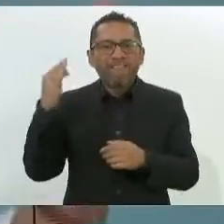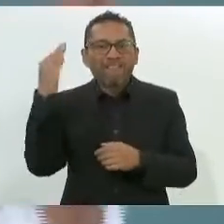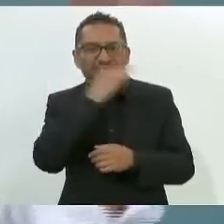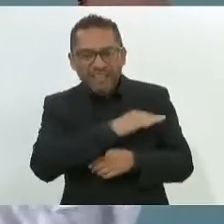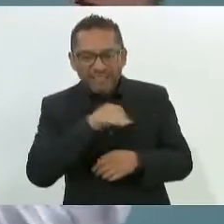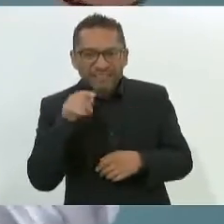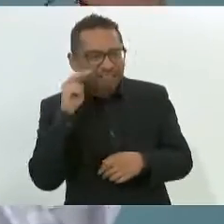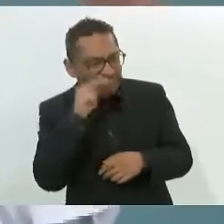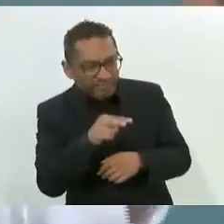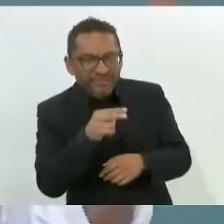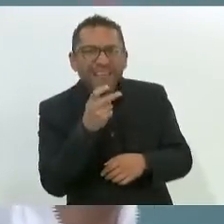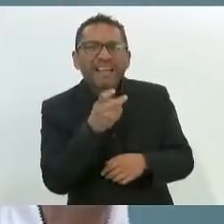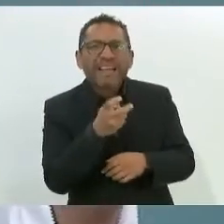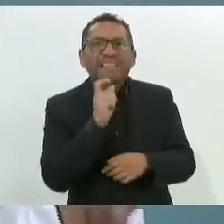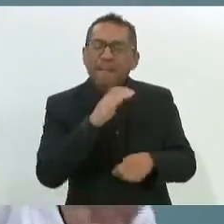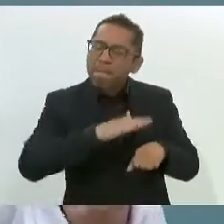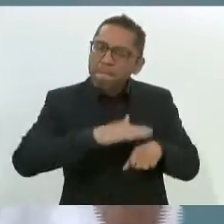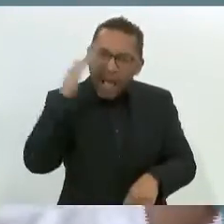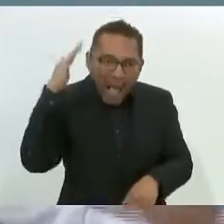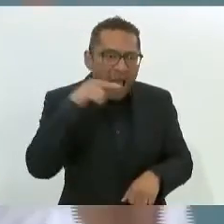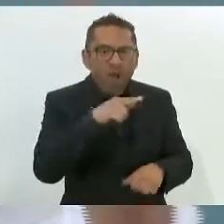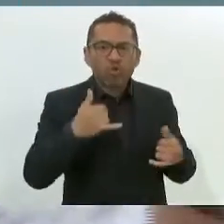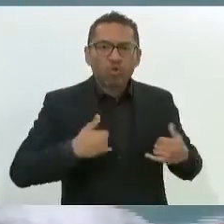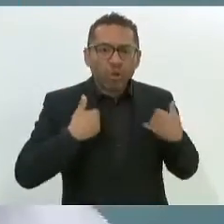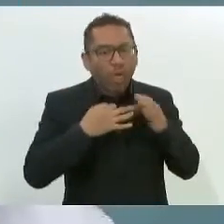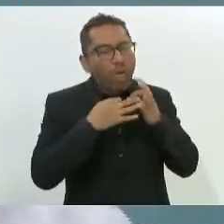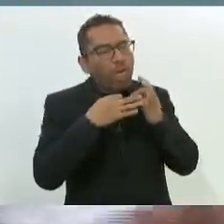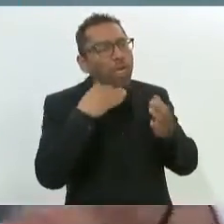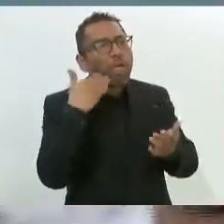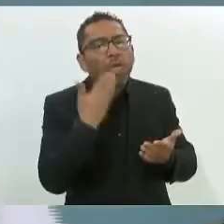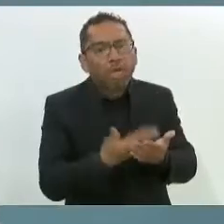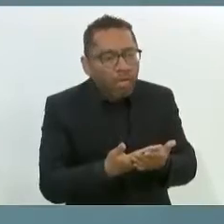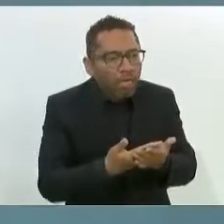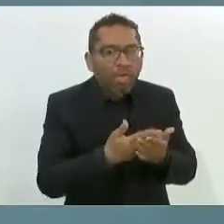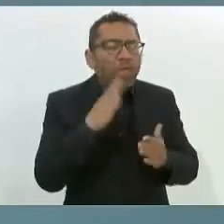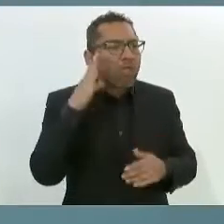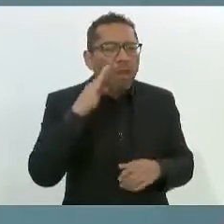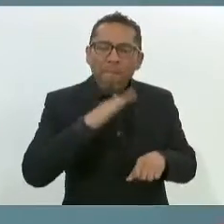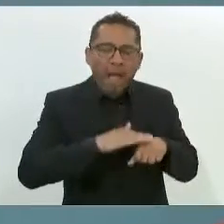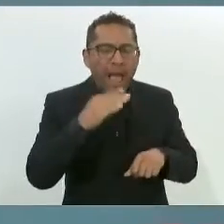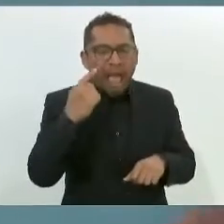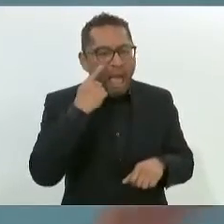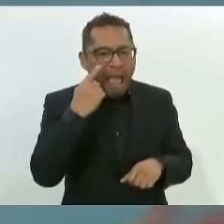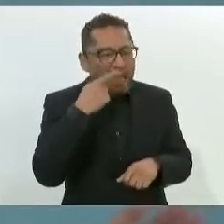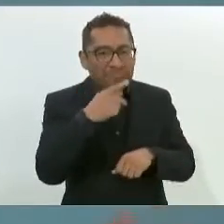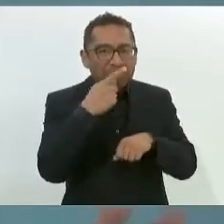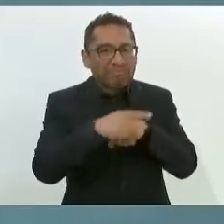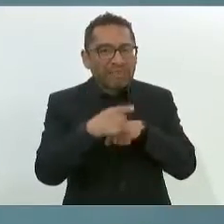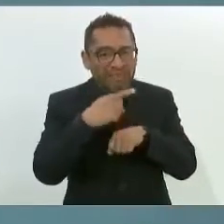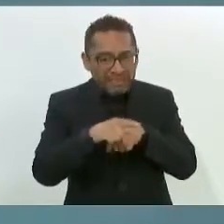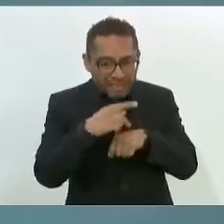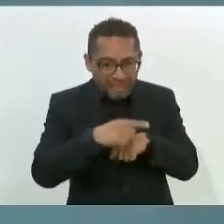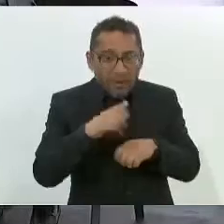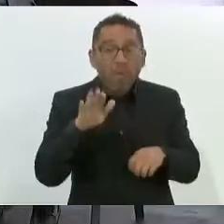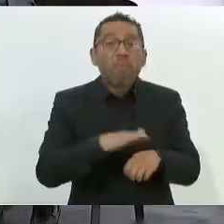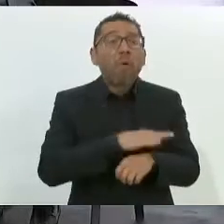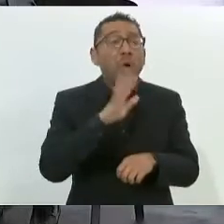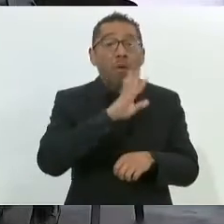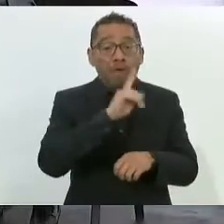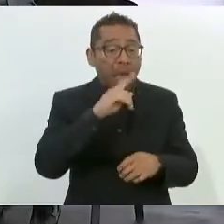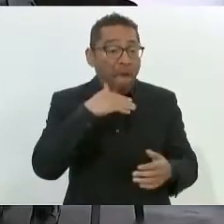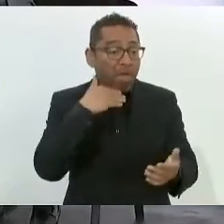algunas días que con una vez que un joven o un adolescente lo consuma, ya no se puede liberar